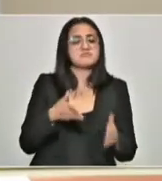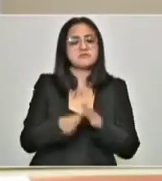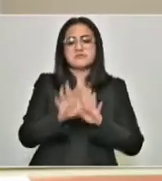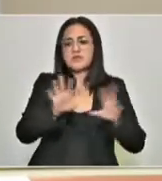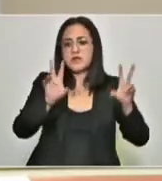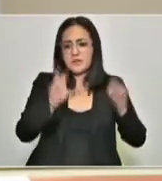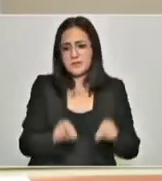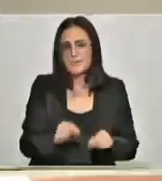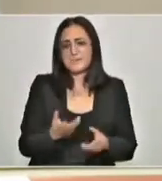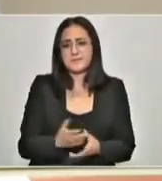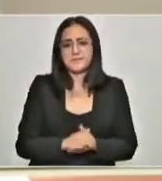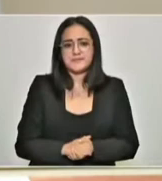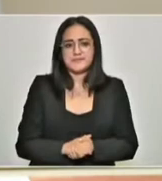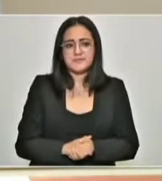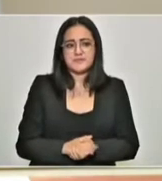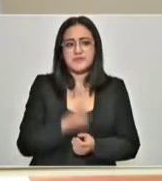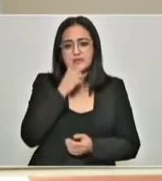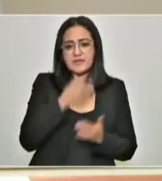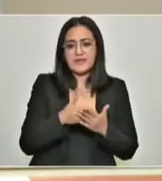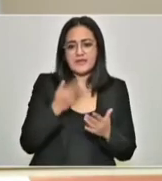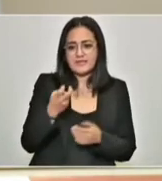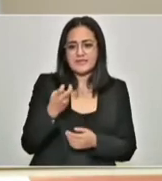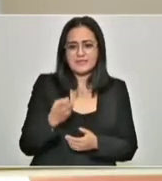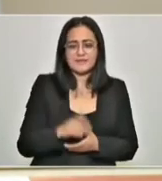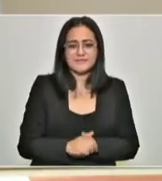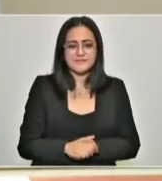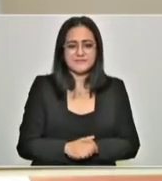que se siga cometiendo.